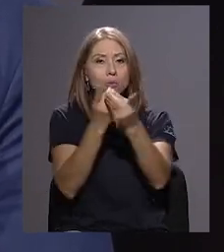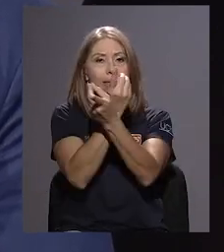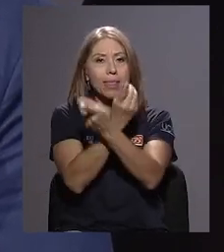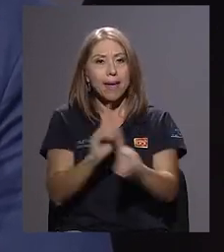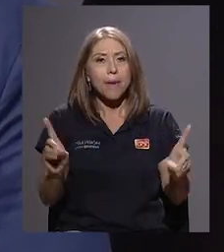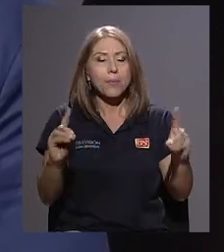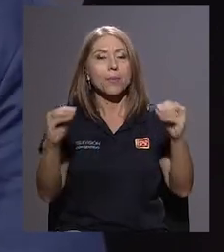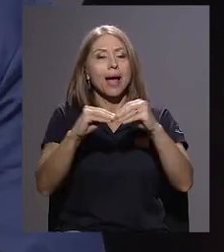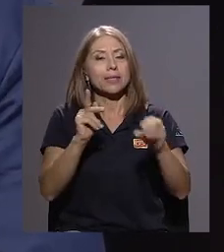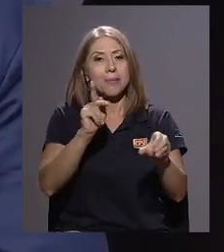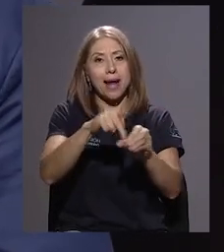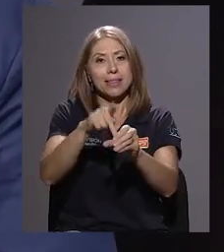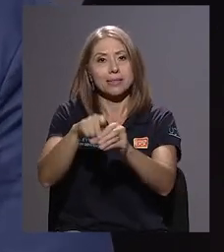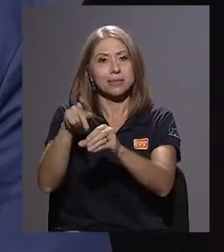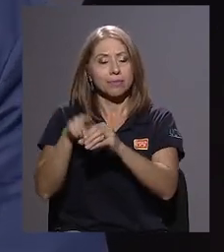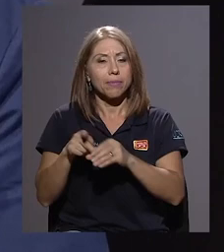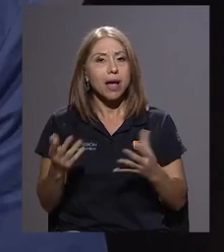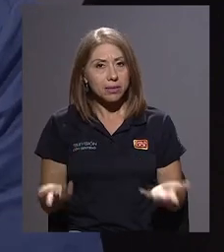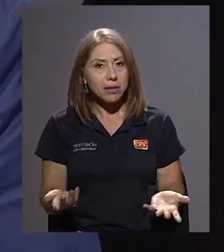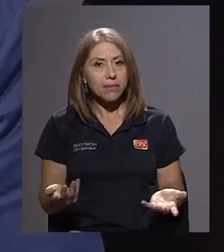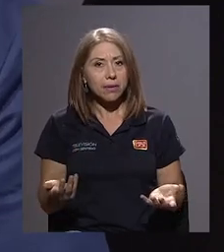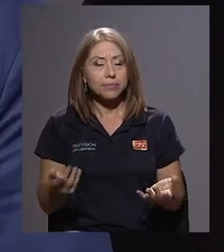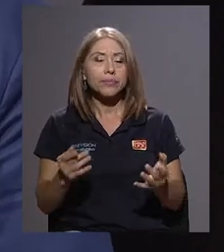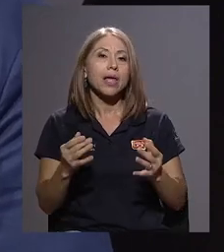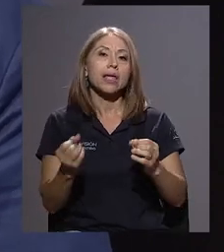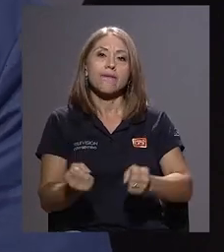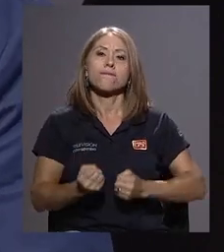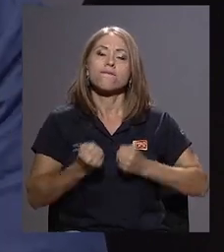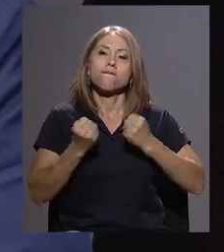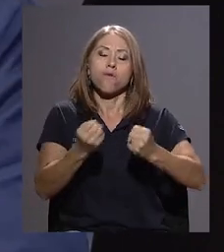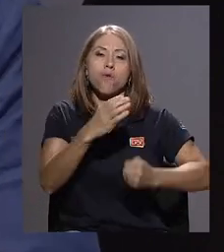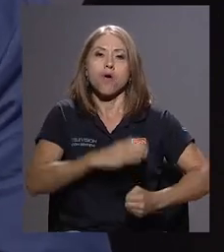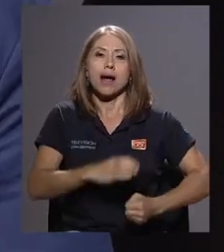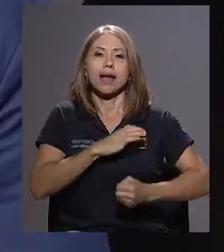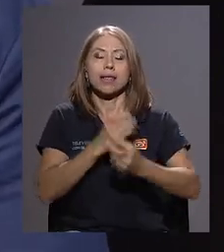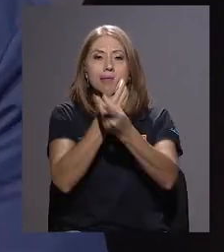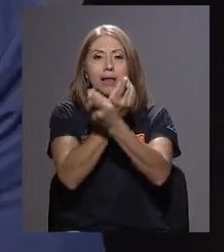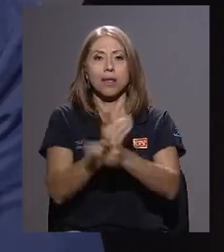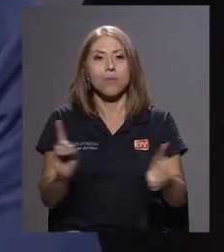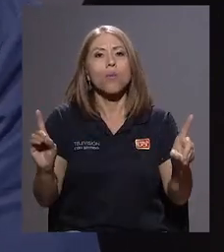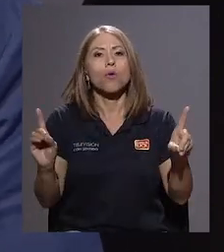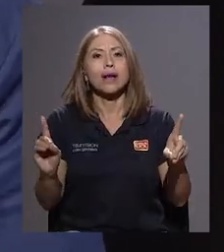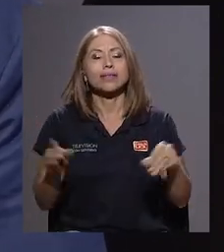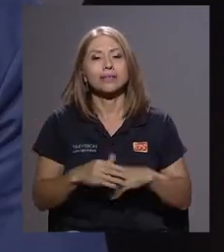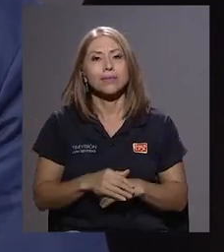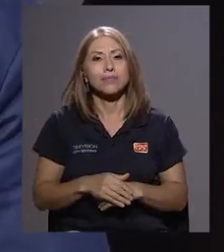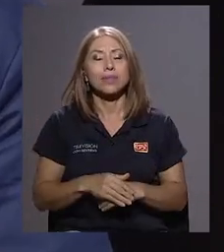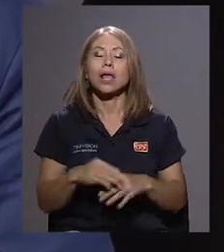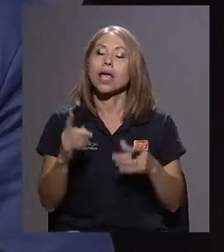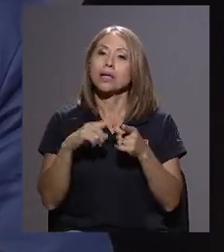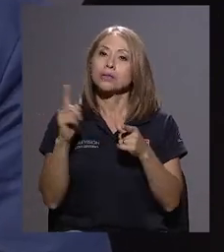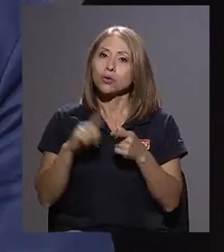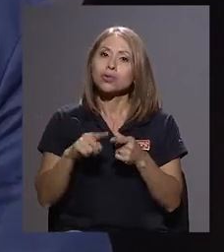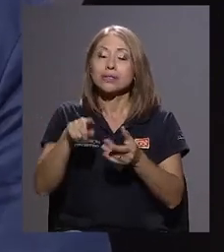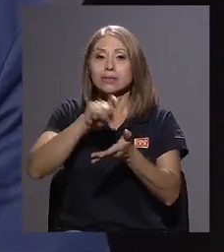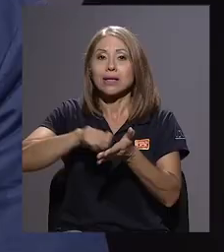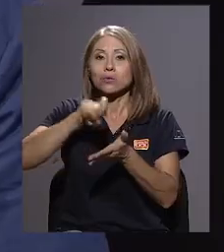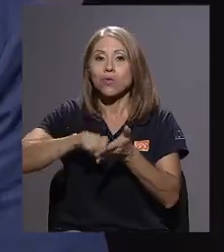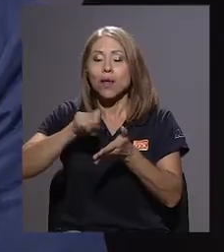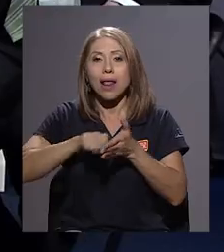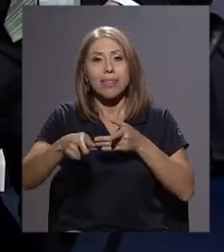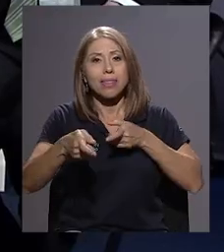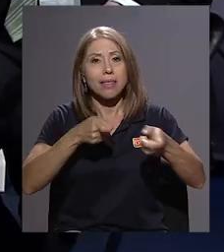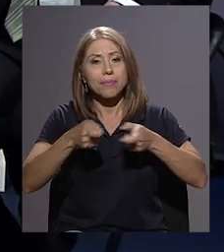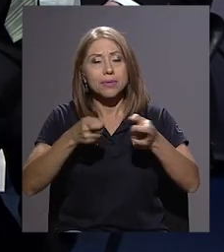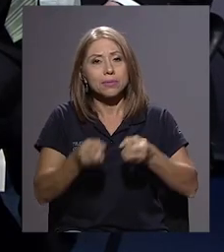democracia también, más participativa, que fortalezca la calidad de la democracia. Entonces, dentro de esa línea, la Escuela